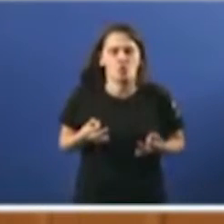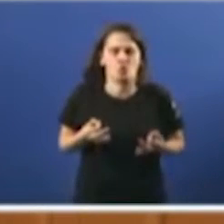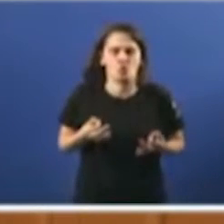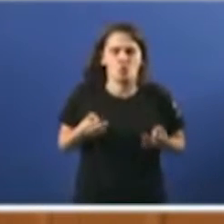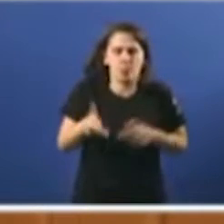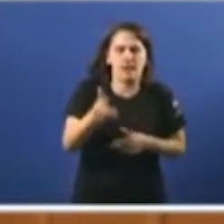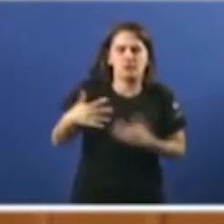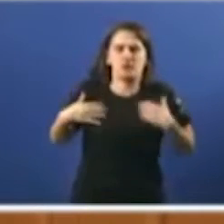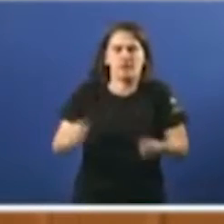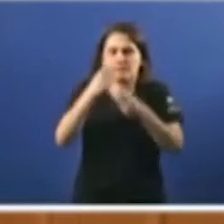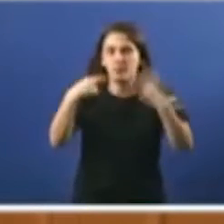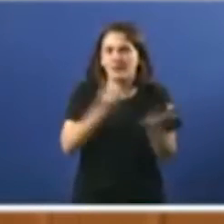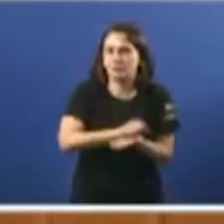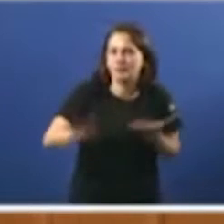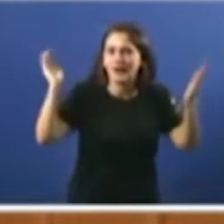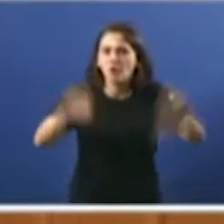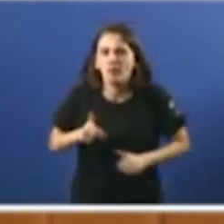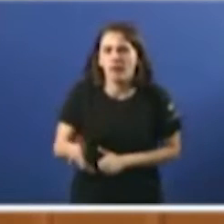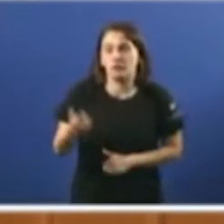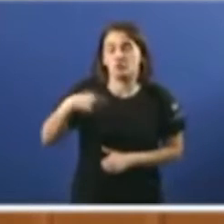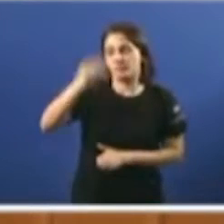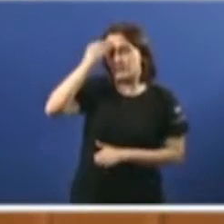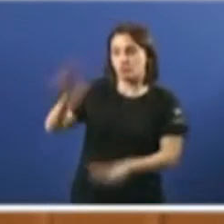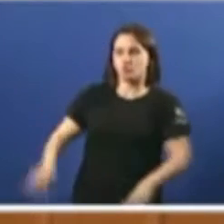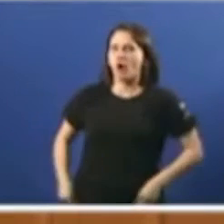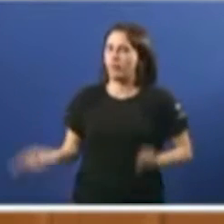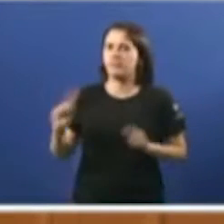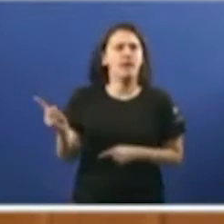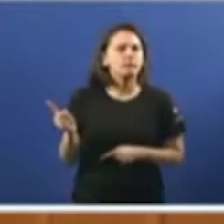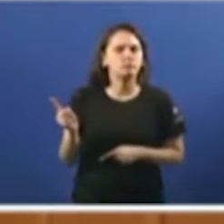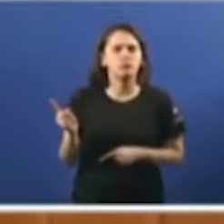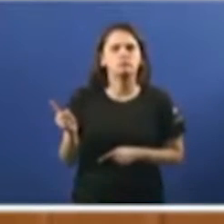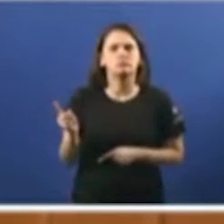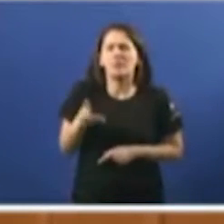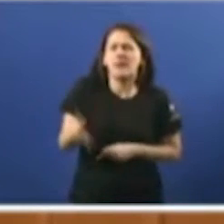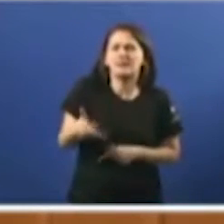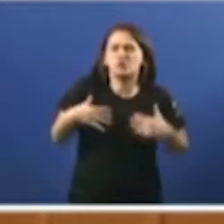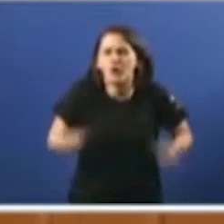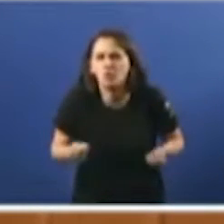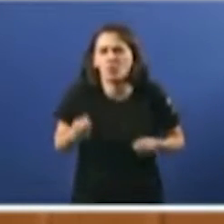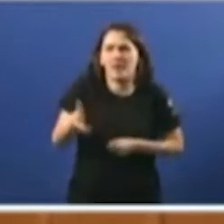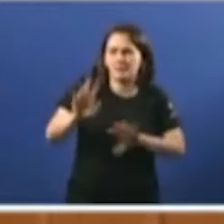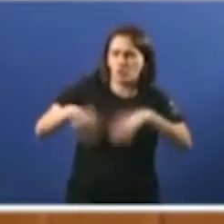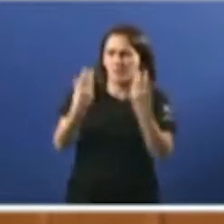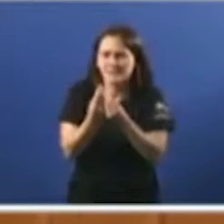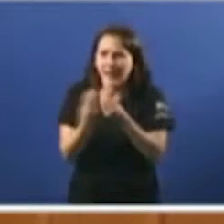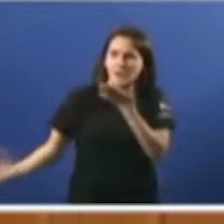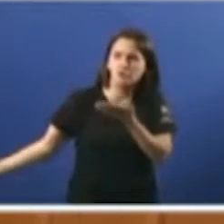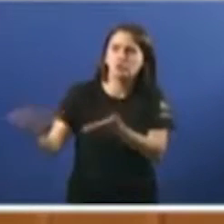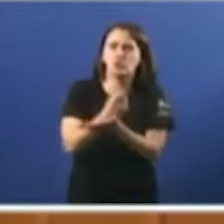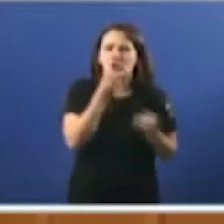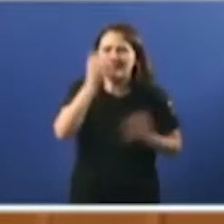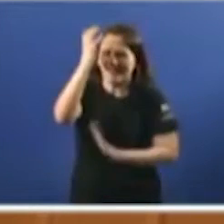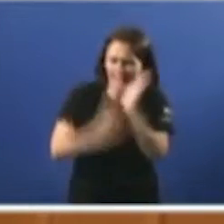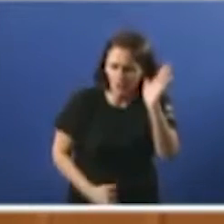sanidade pública gratuita. Isto parece nos realmente inaceptable. Dereito á saúde dereito universal recolhido en todas as